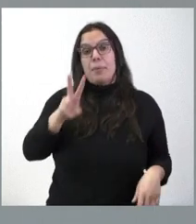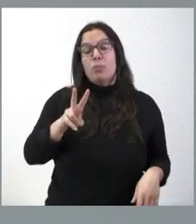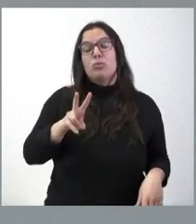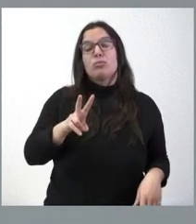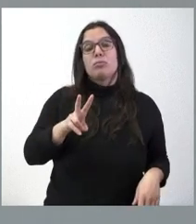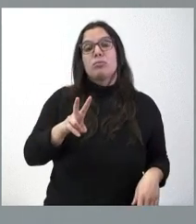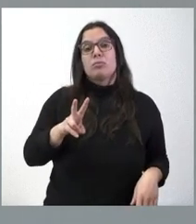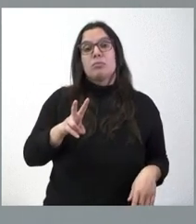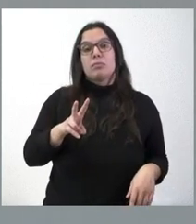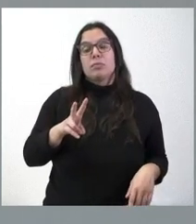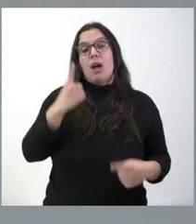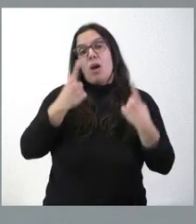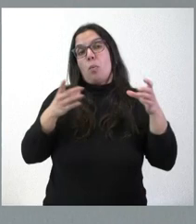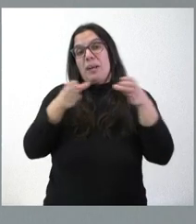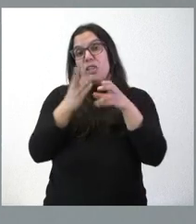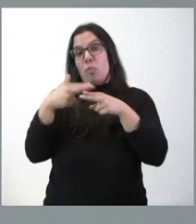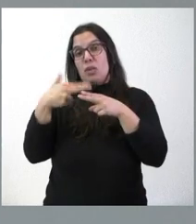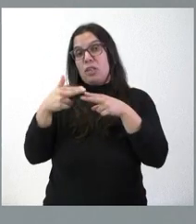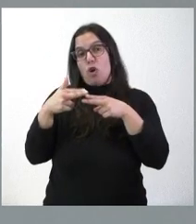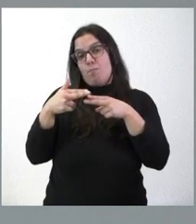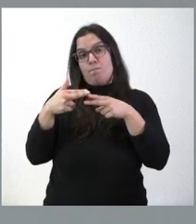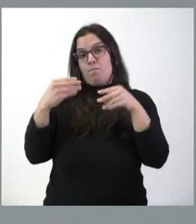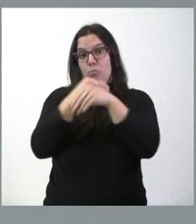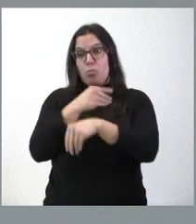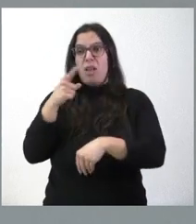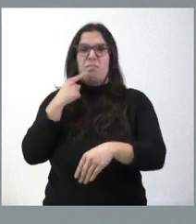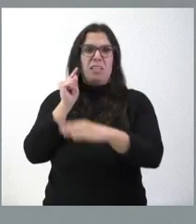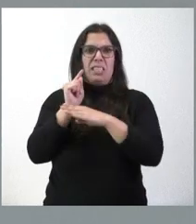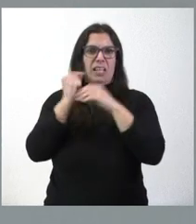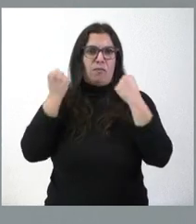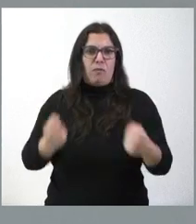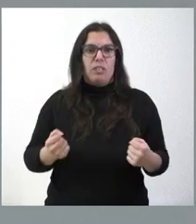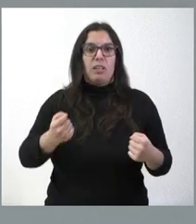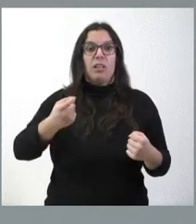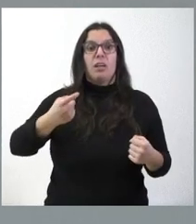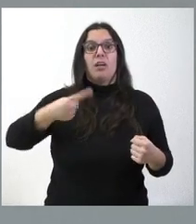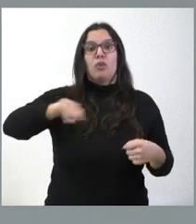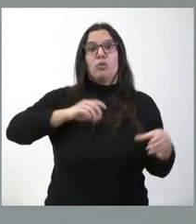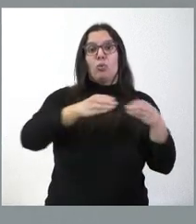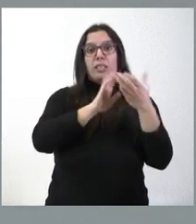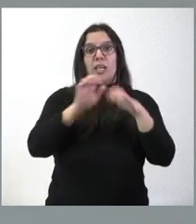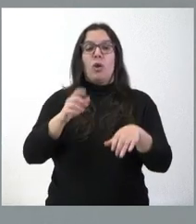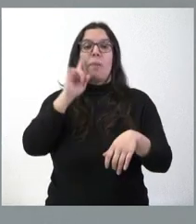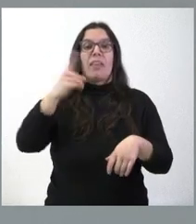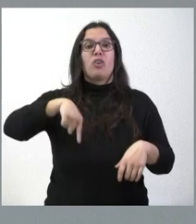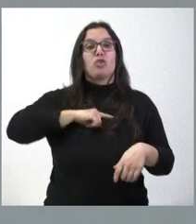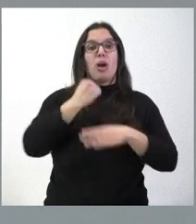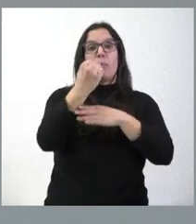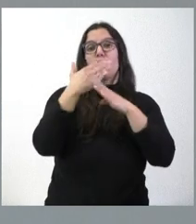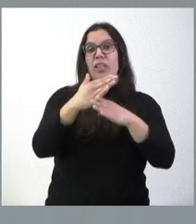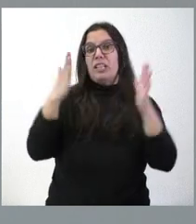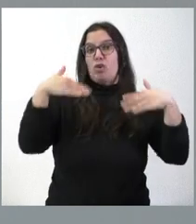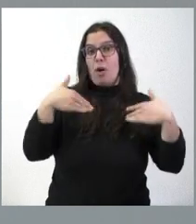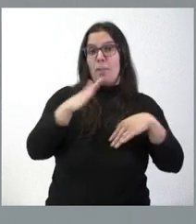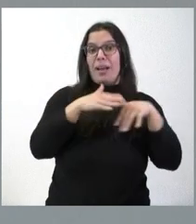parte de algún partido político que ha venido criticando que la Junta de Castilla y León no ha hecho el suficiente apoyo a